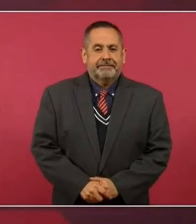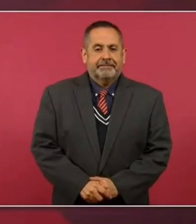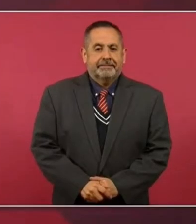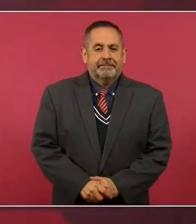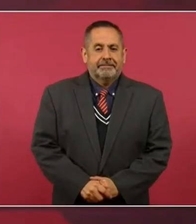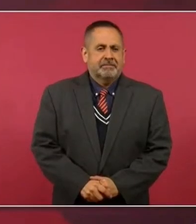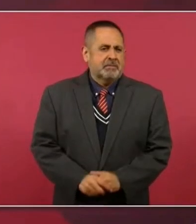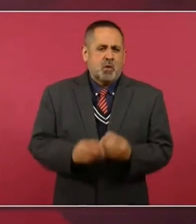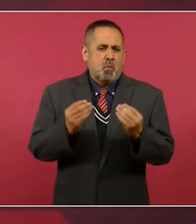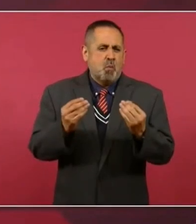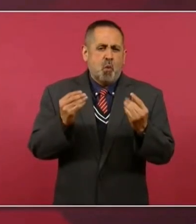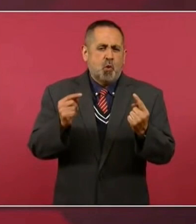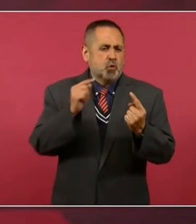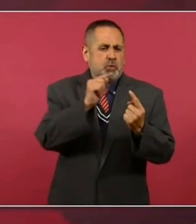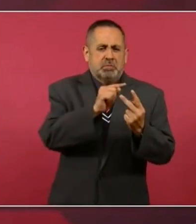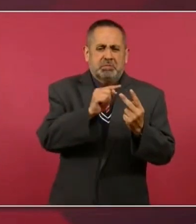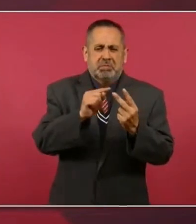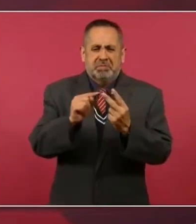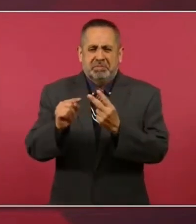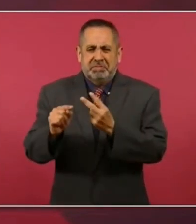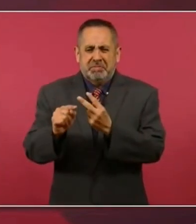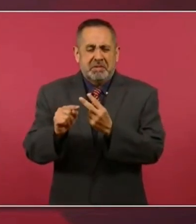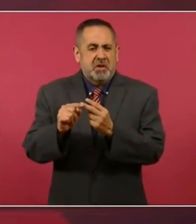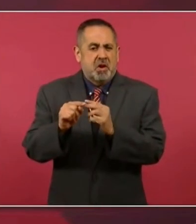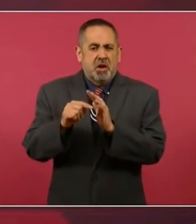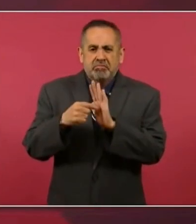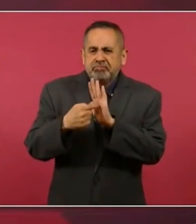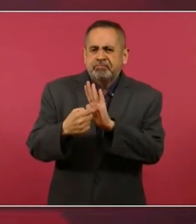Y muchos, muchos, muchos, muchos ejemplos.